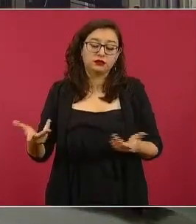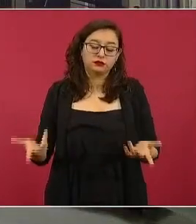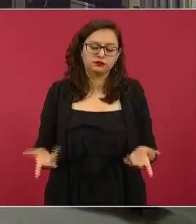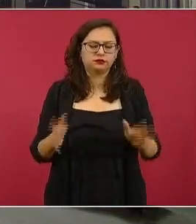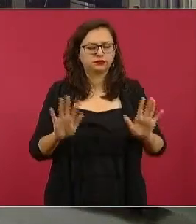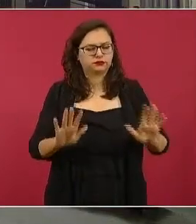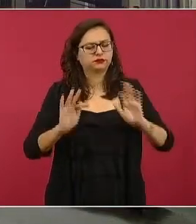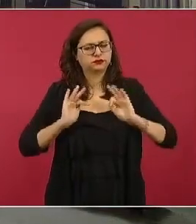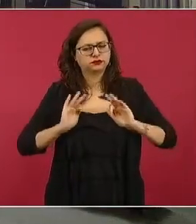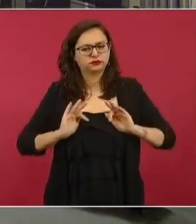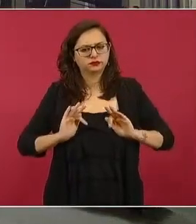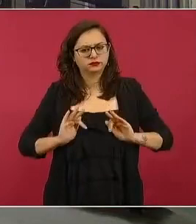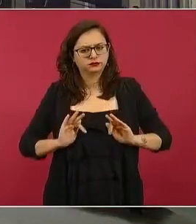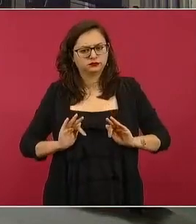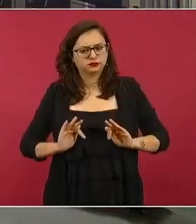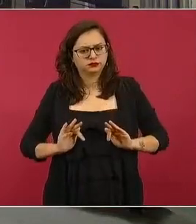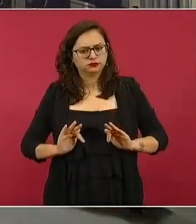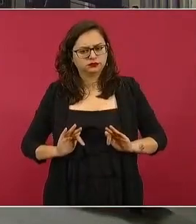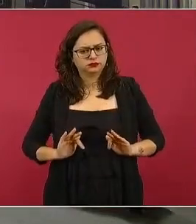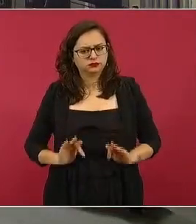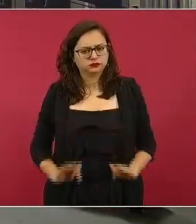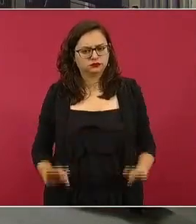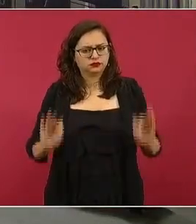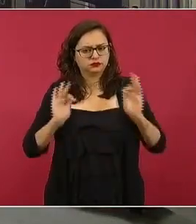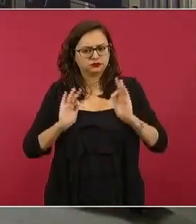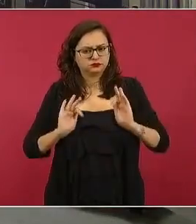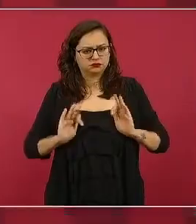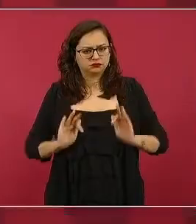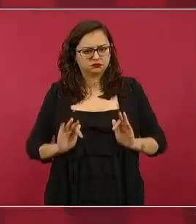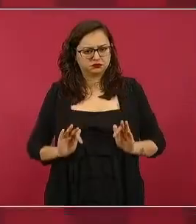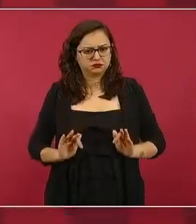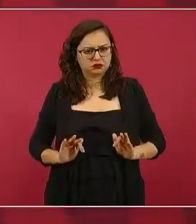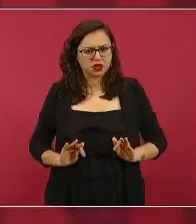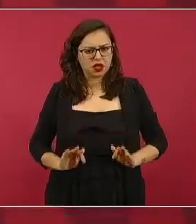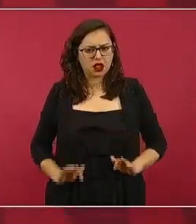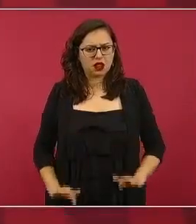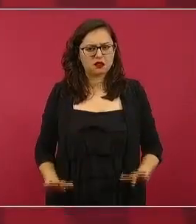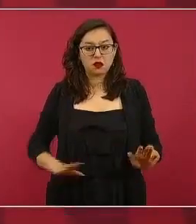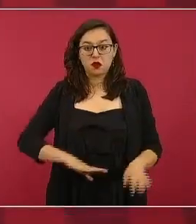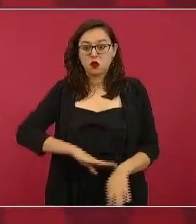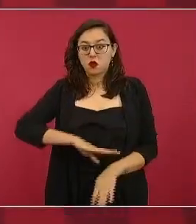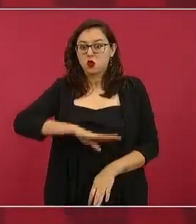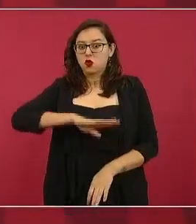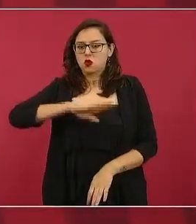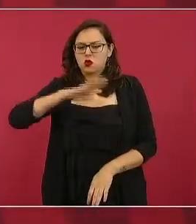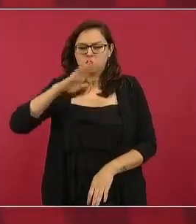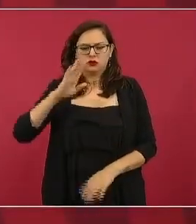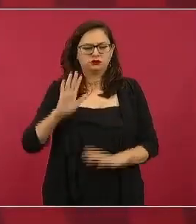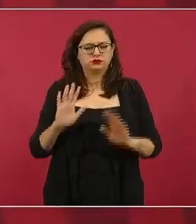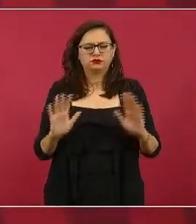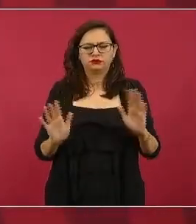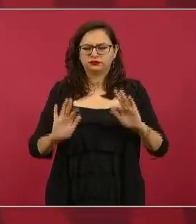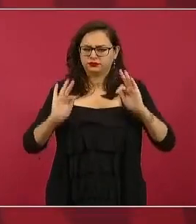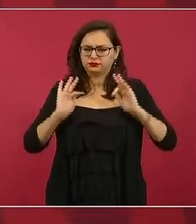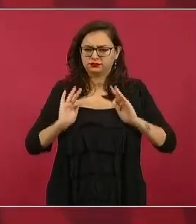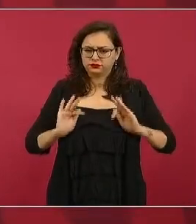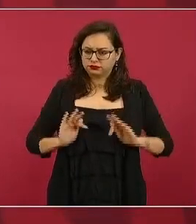no te calientes granizo este que